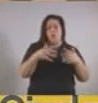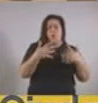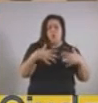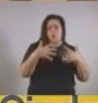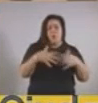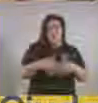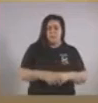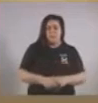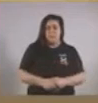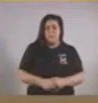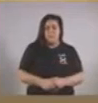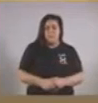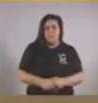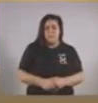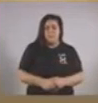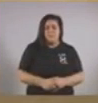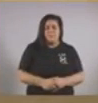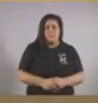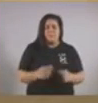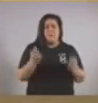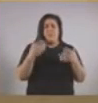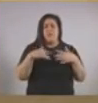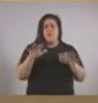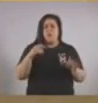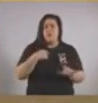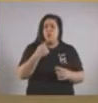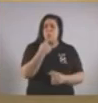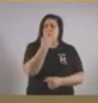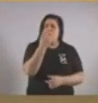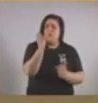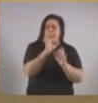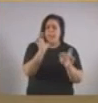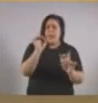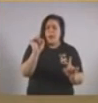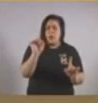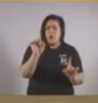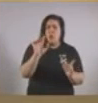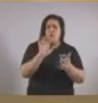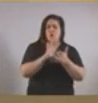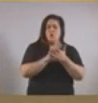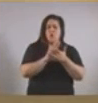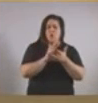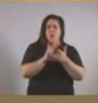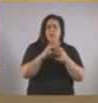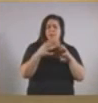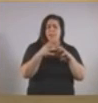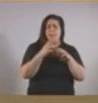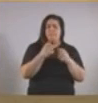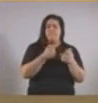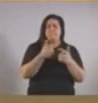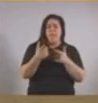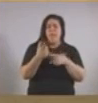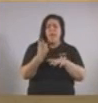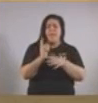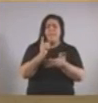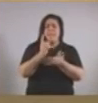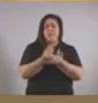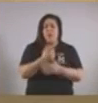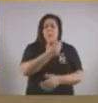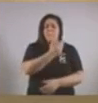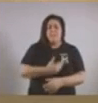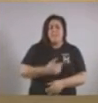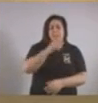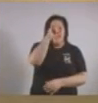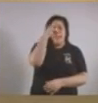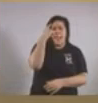Perdón, Horacio, tal vez no haya sido clara con la pregunta, con el tema de la delegación de facultades, me refería al pedido que hace el Presidente de la